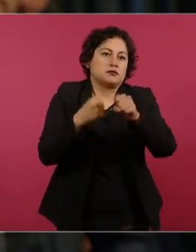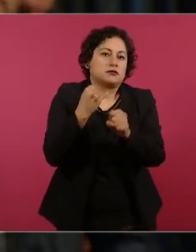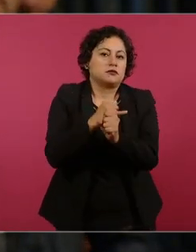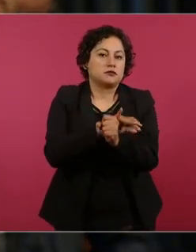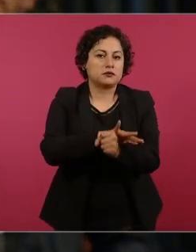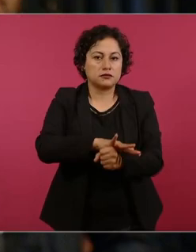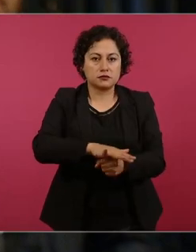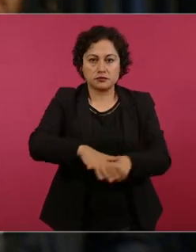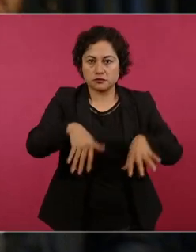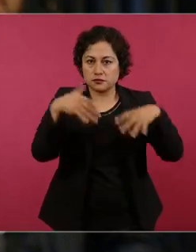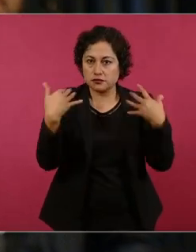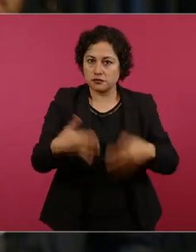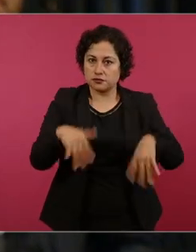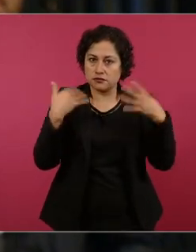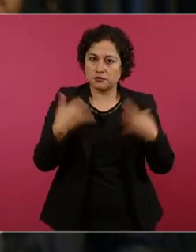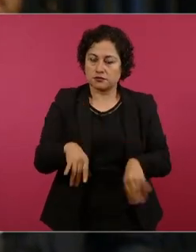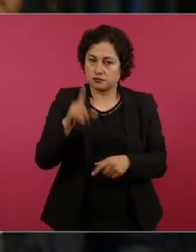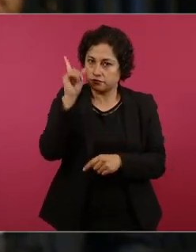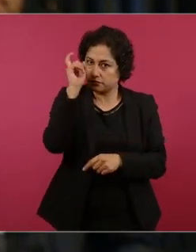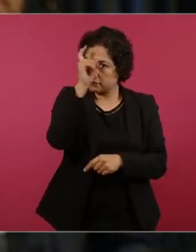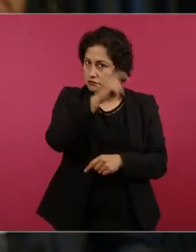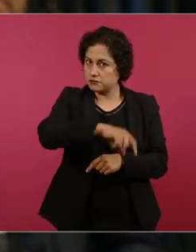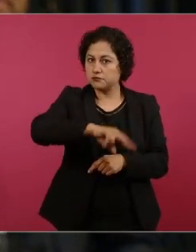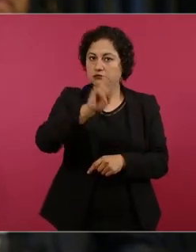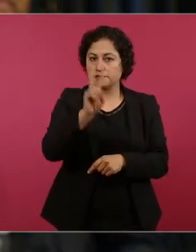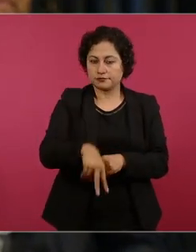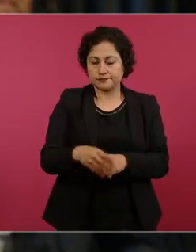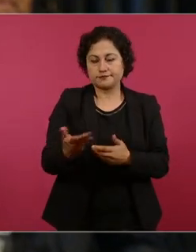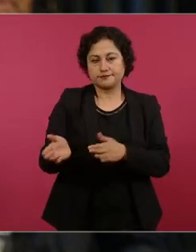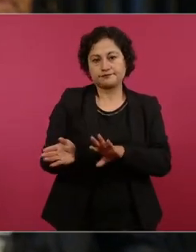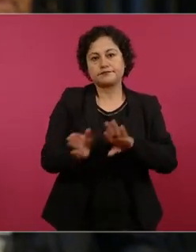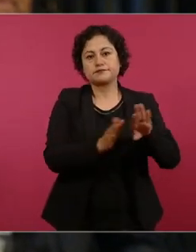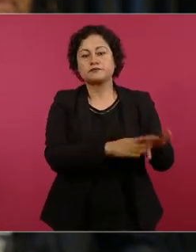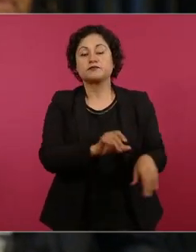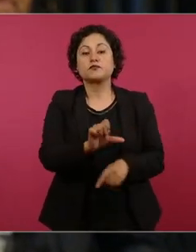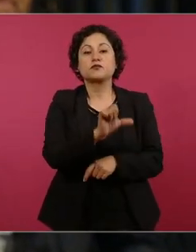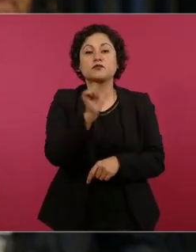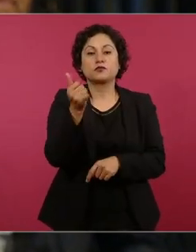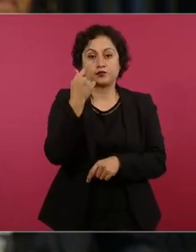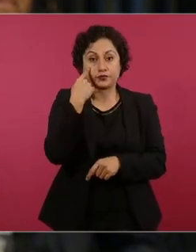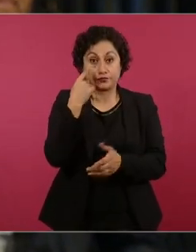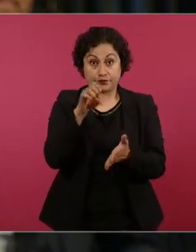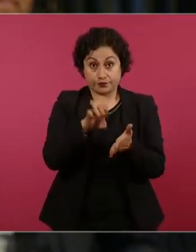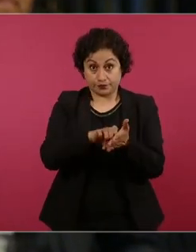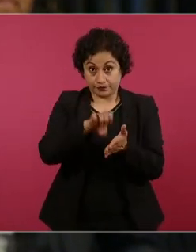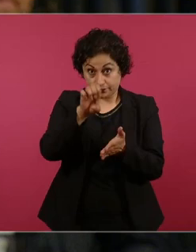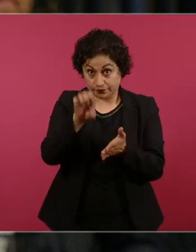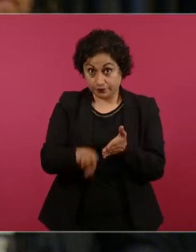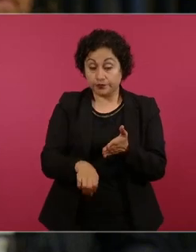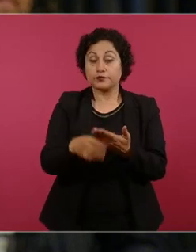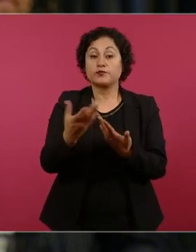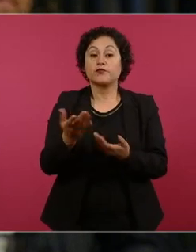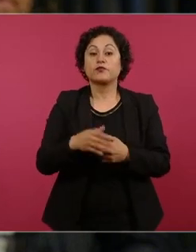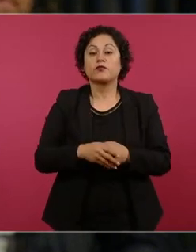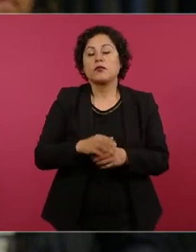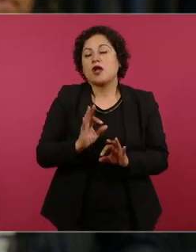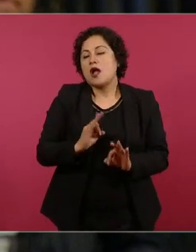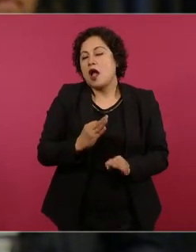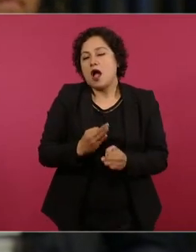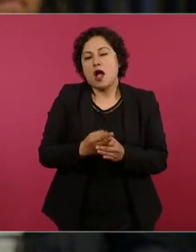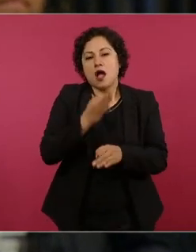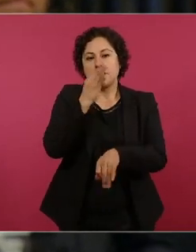empatar una cosa con la otra señor presidente en otro tema mire este simplemente un recordatorio